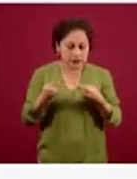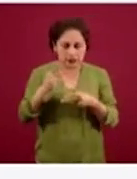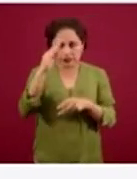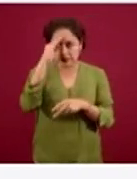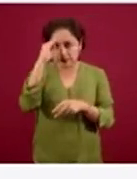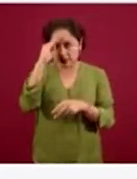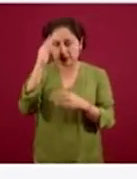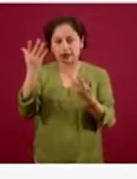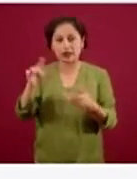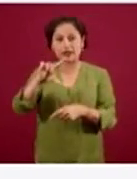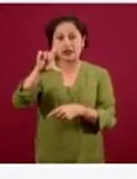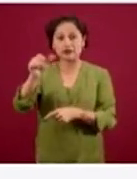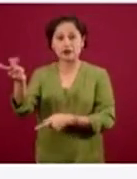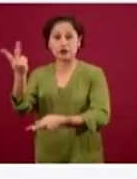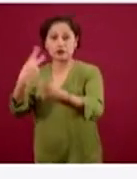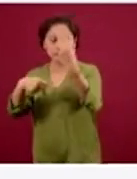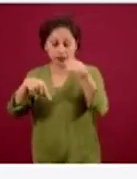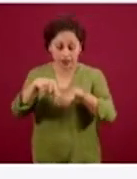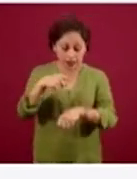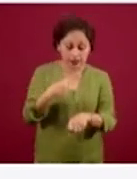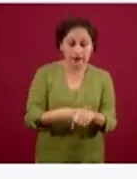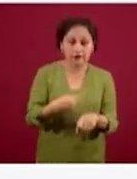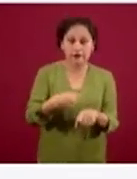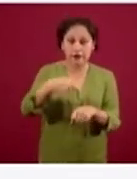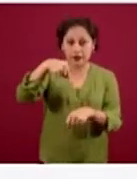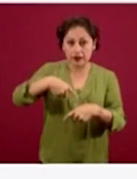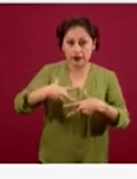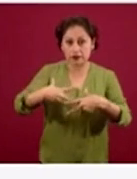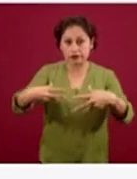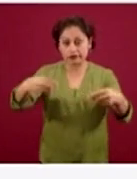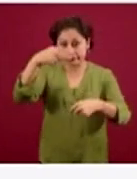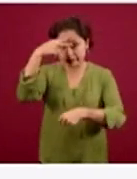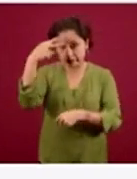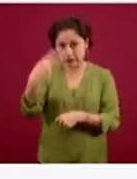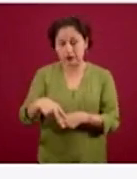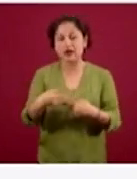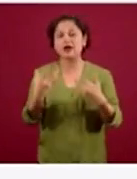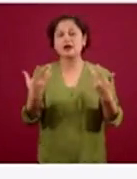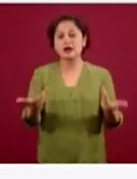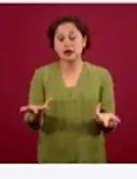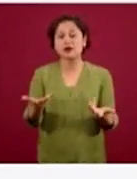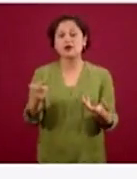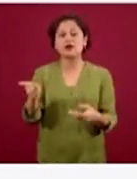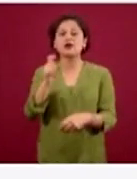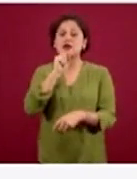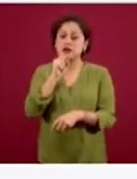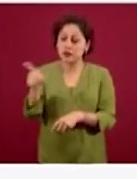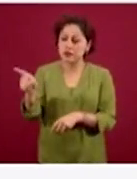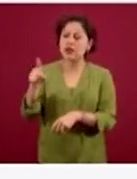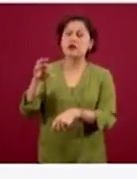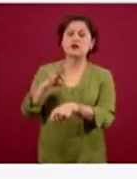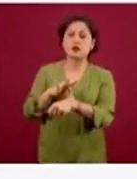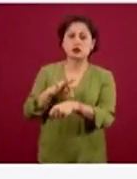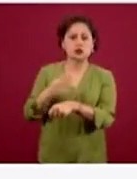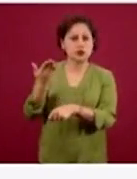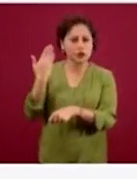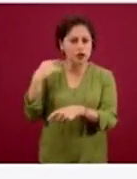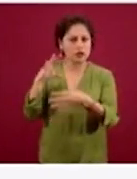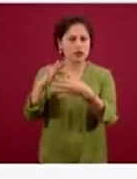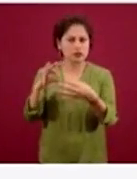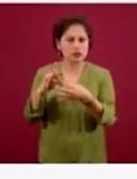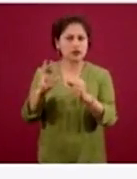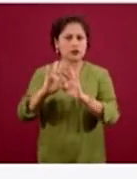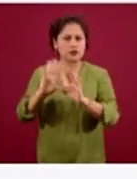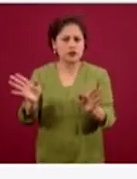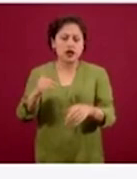país y ante el inminente paso de las diferentes fases que ha comentado el doctor López-Gatell, debemos estar preparados